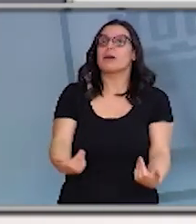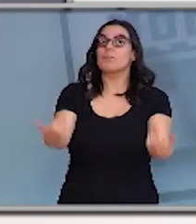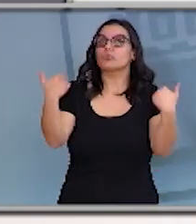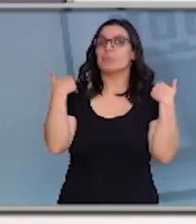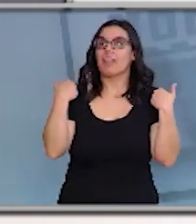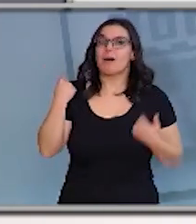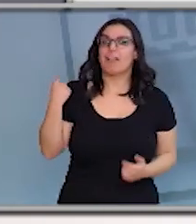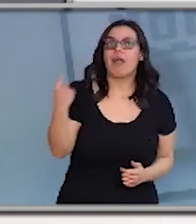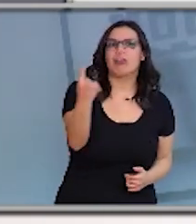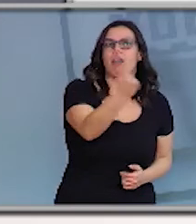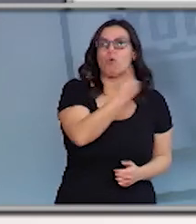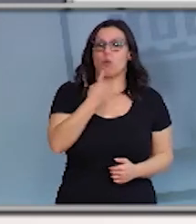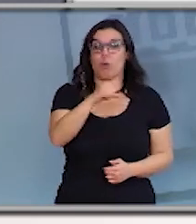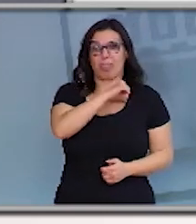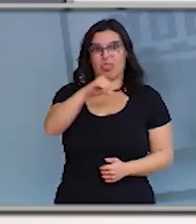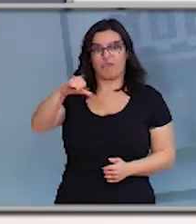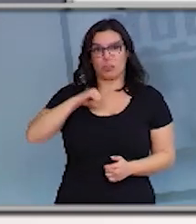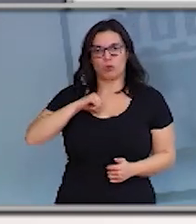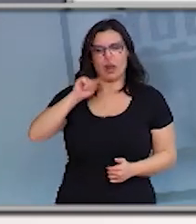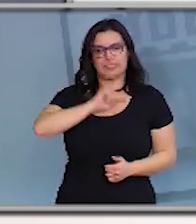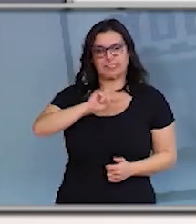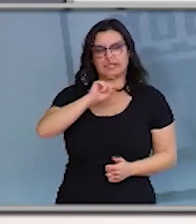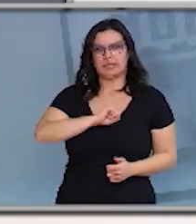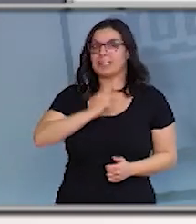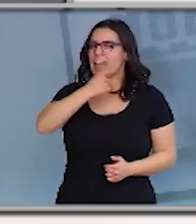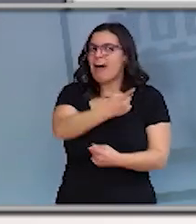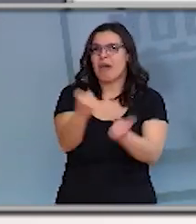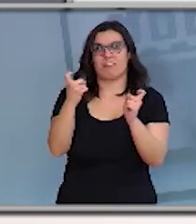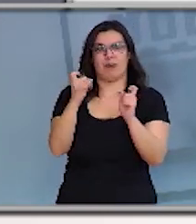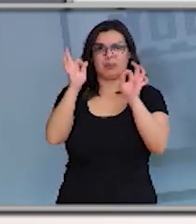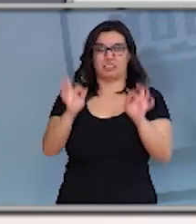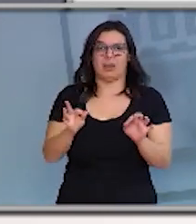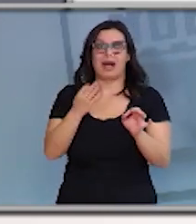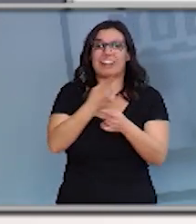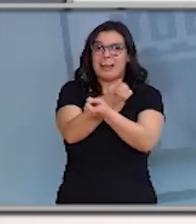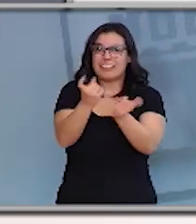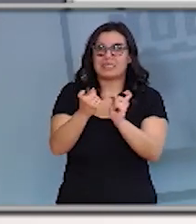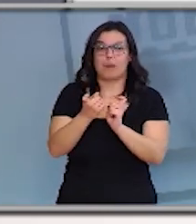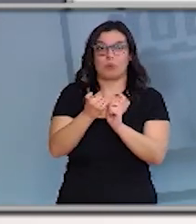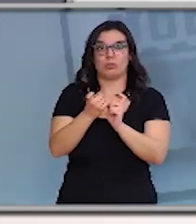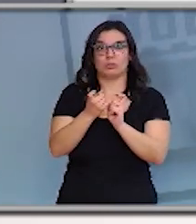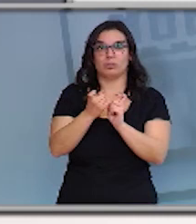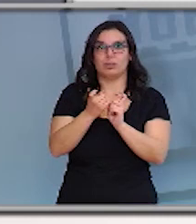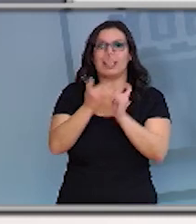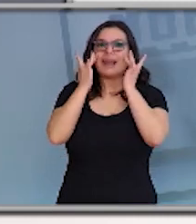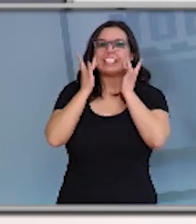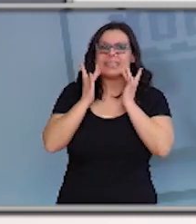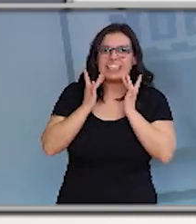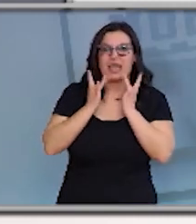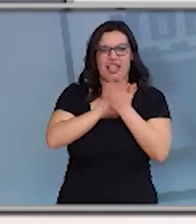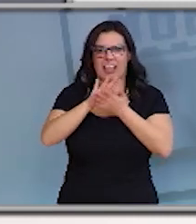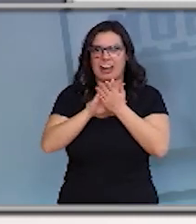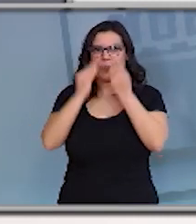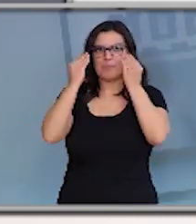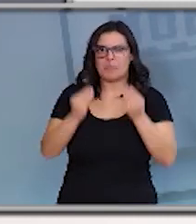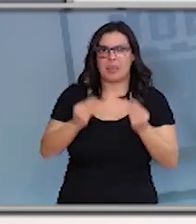individual, a de cada unha de nosa é absolutamente necessária. Necesitamos mantener a higiene, a higiene